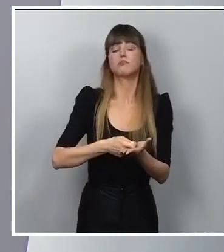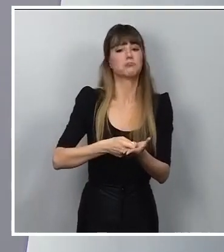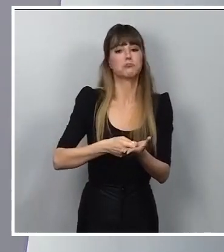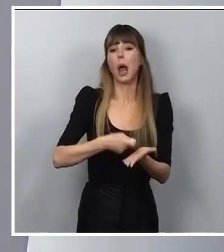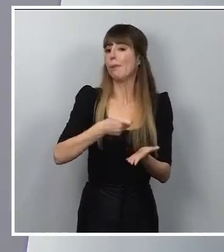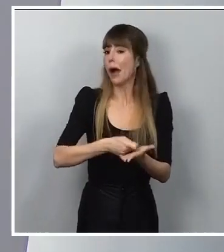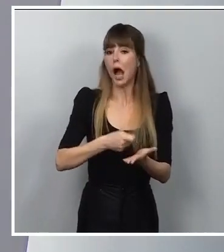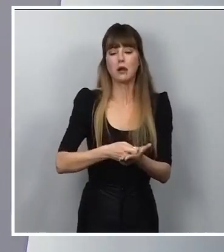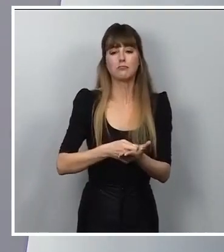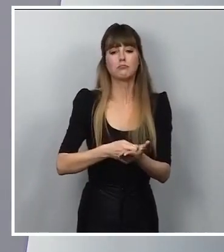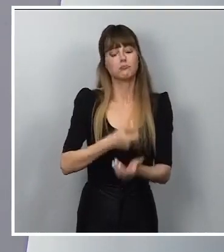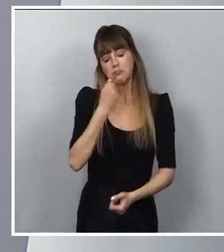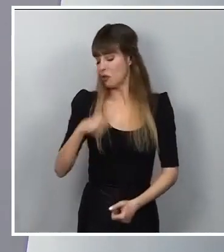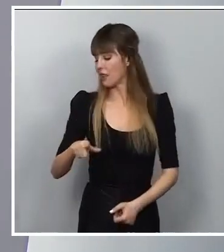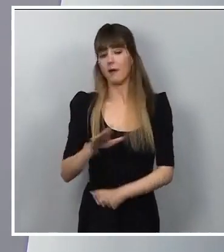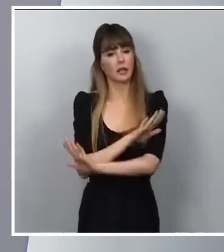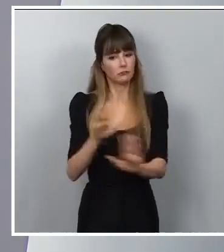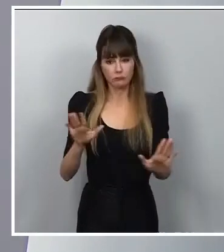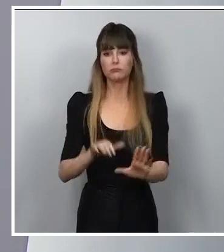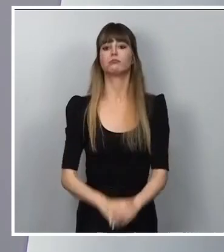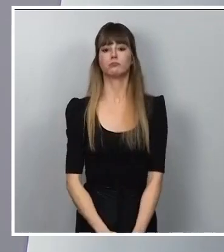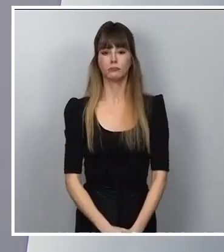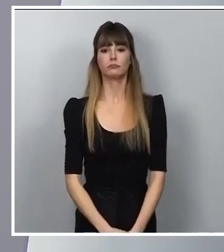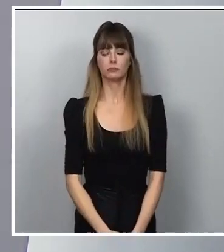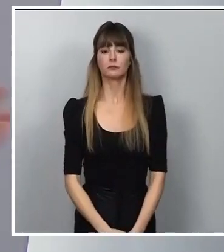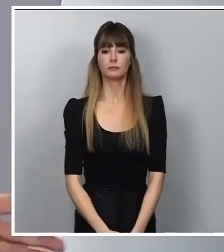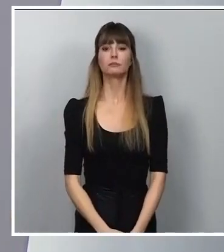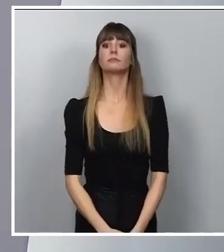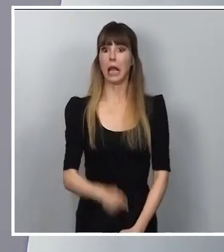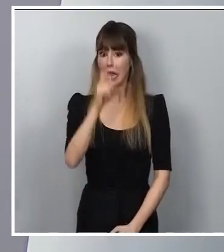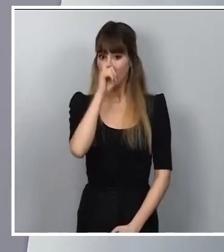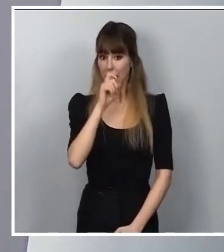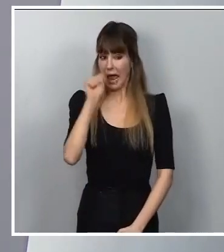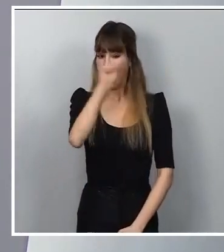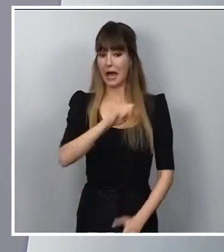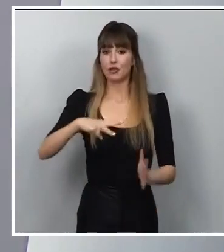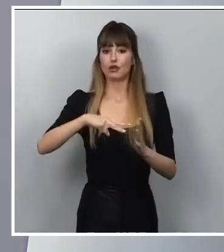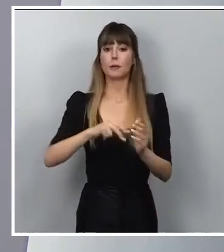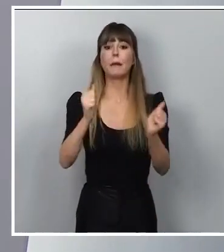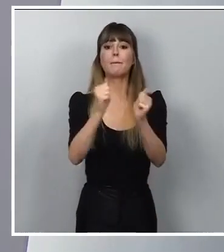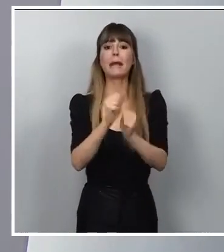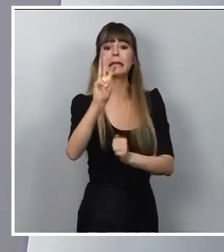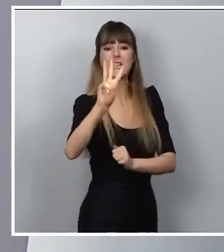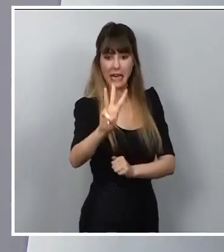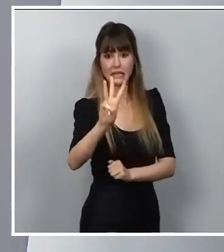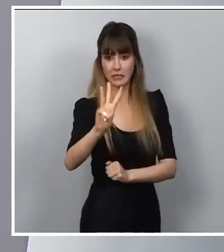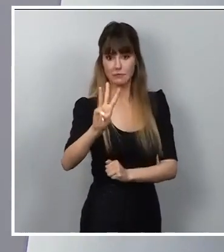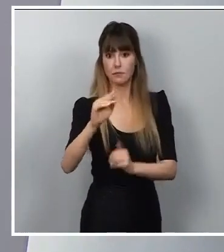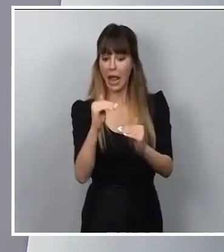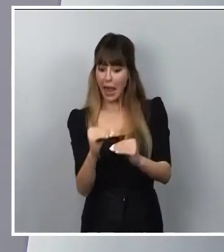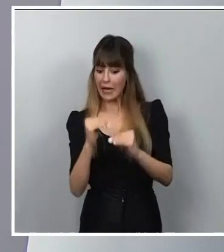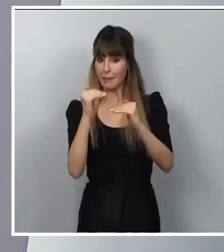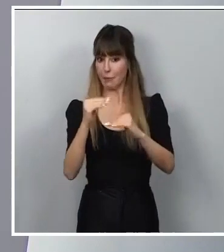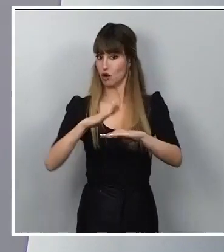del pago de los correspondientes impuestos. Recuerdan que en el año 2023 elevamos esa cuantía